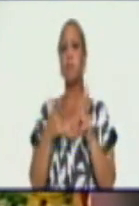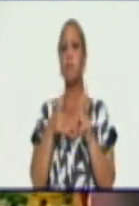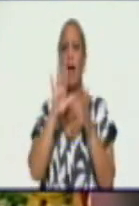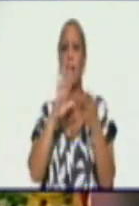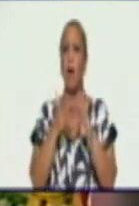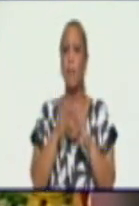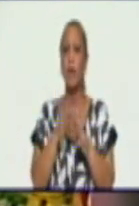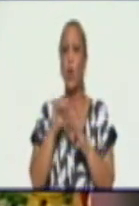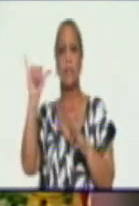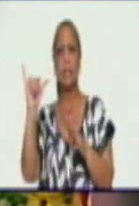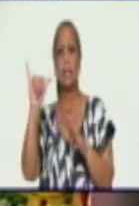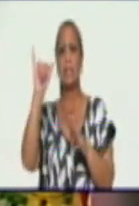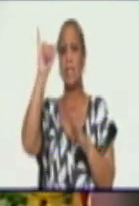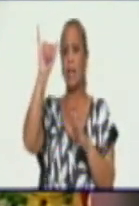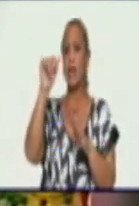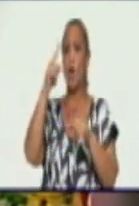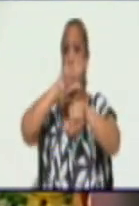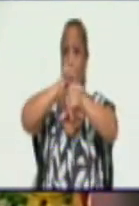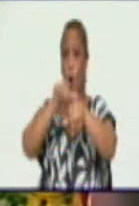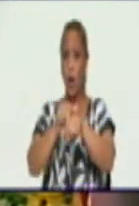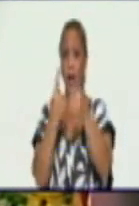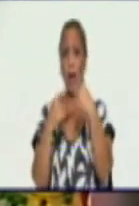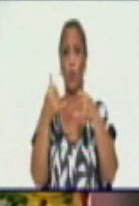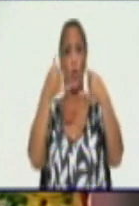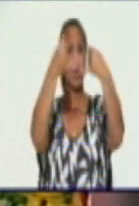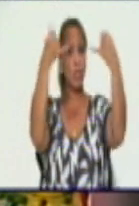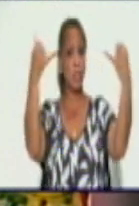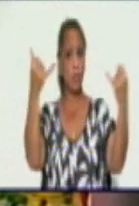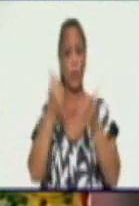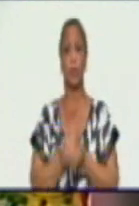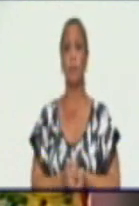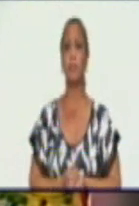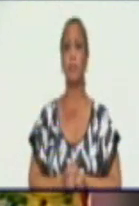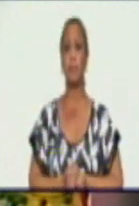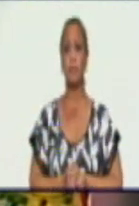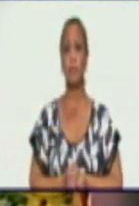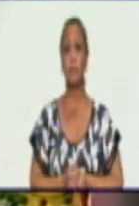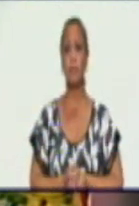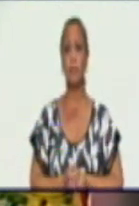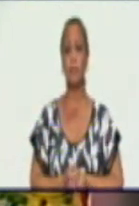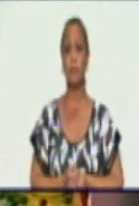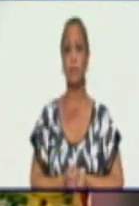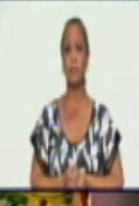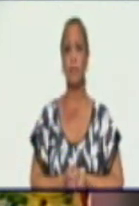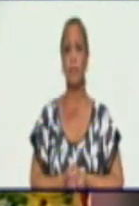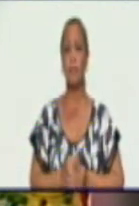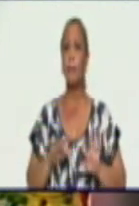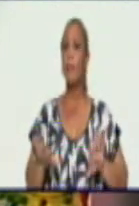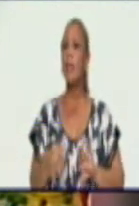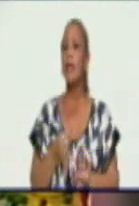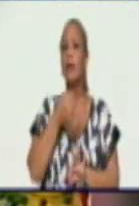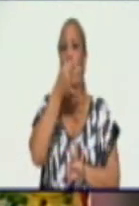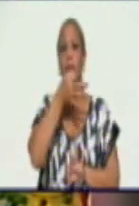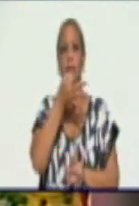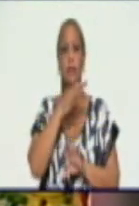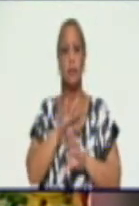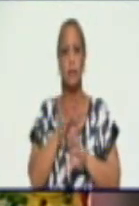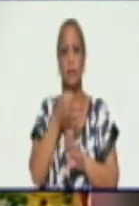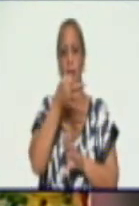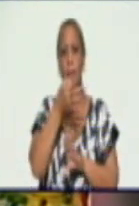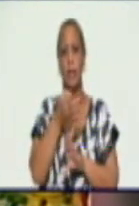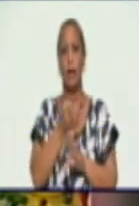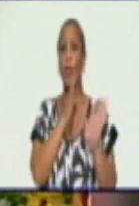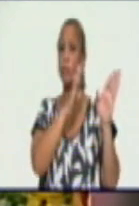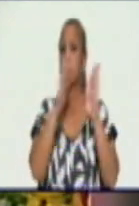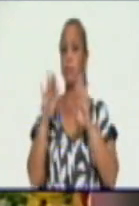hasta 6 horas en algunos circuitos. Bueno, derivado de esto, y como se ha explicado en